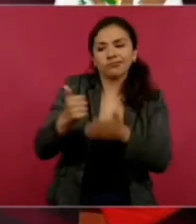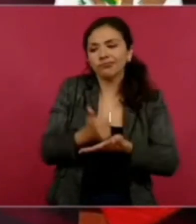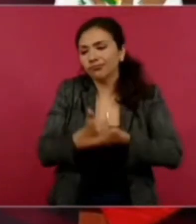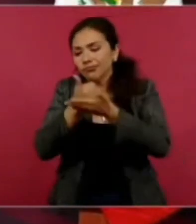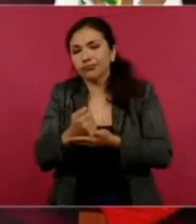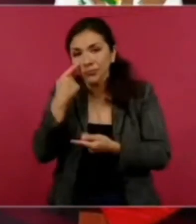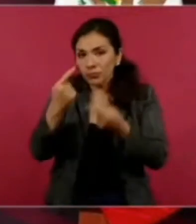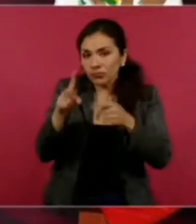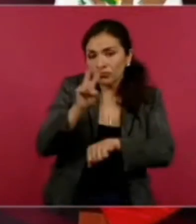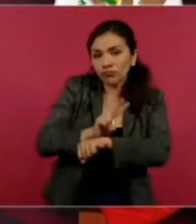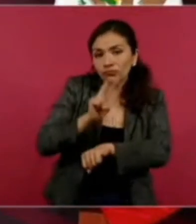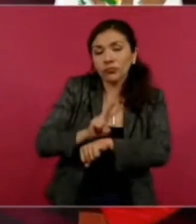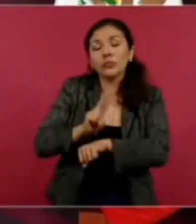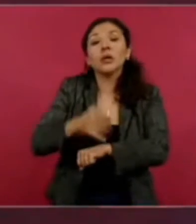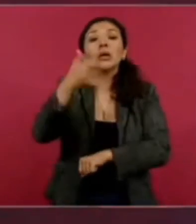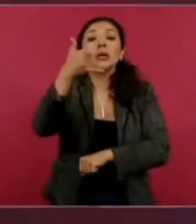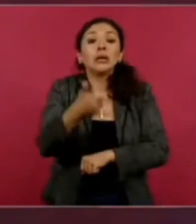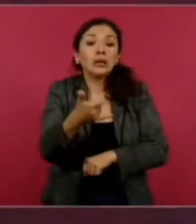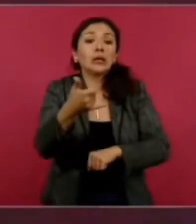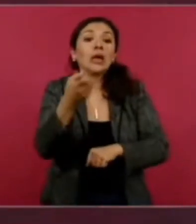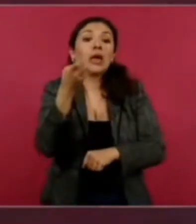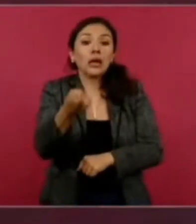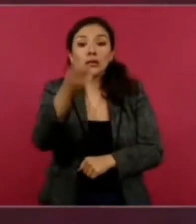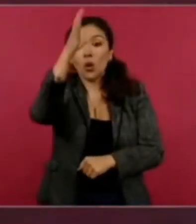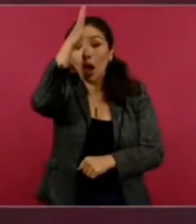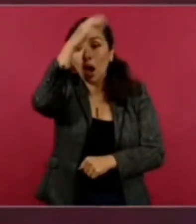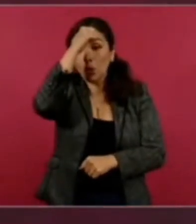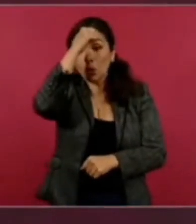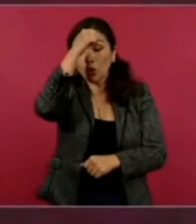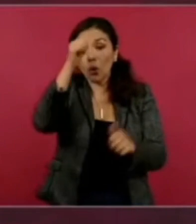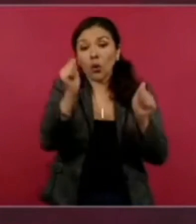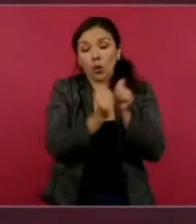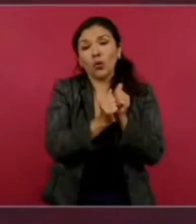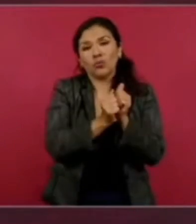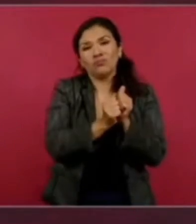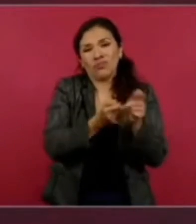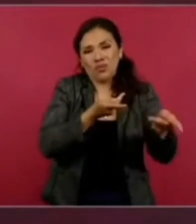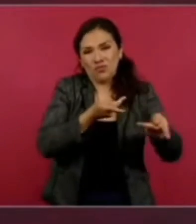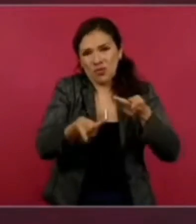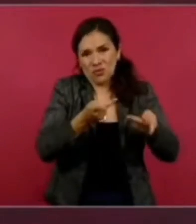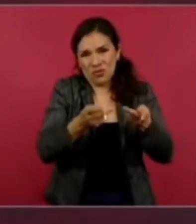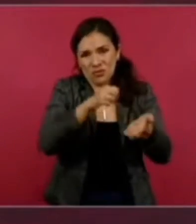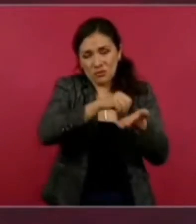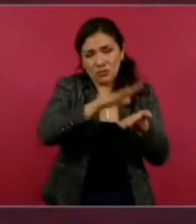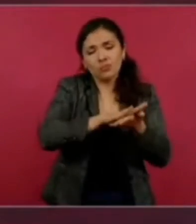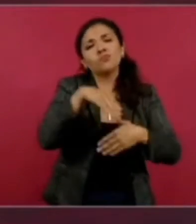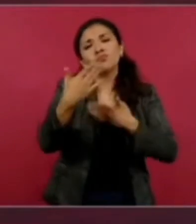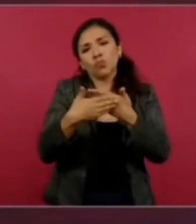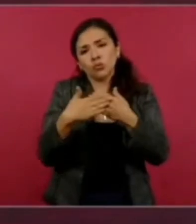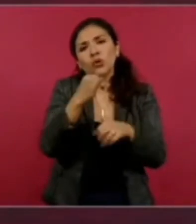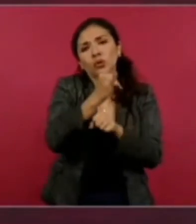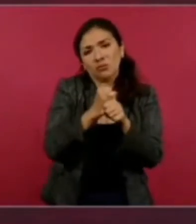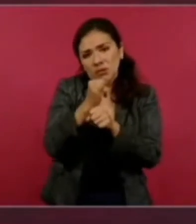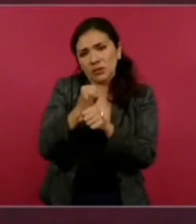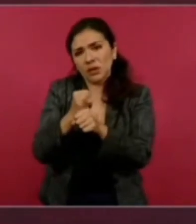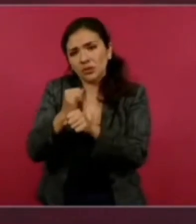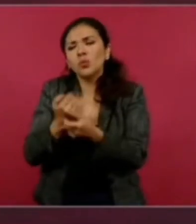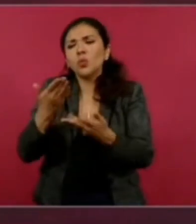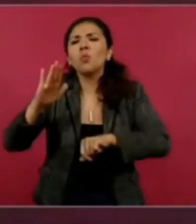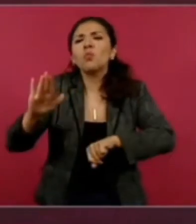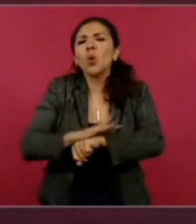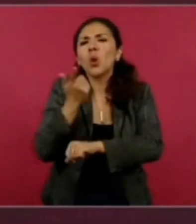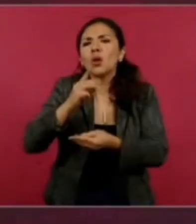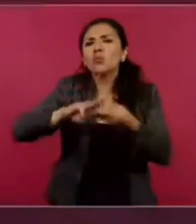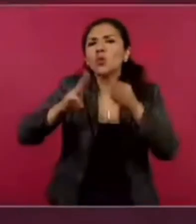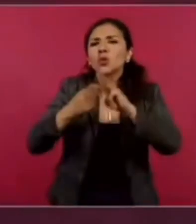Y de todas formas, de acuerdo al protocolo, se va a hacer la investigación sobre las causas.